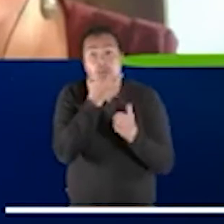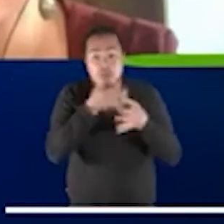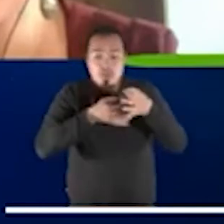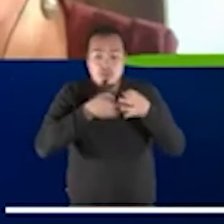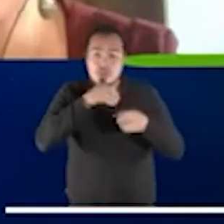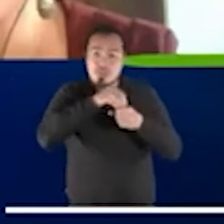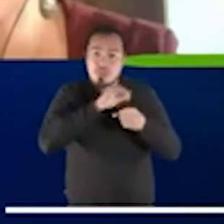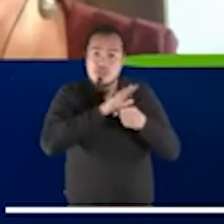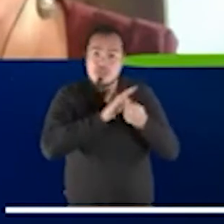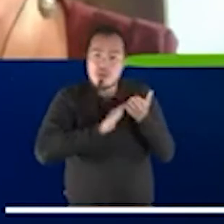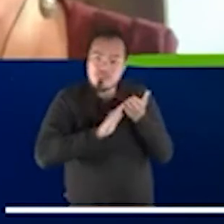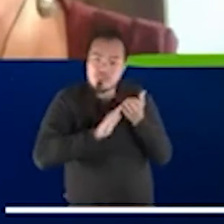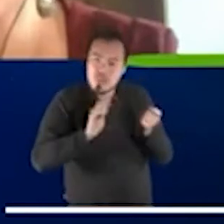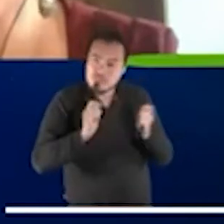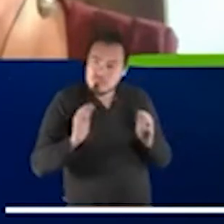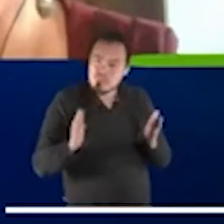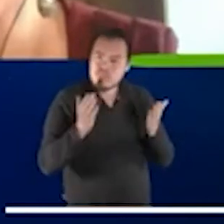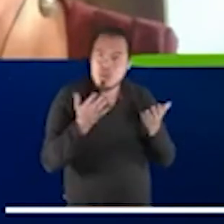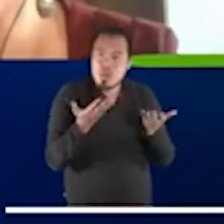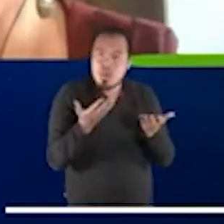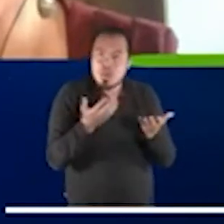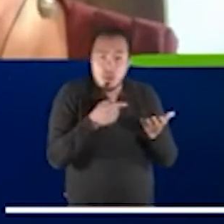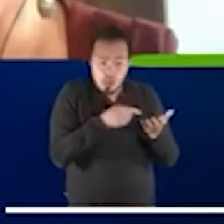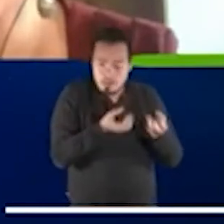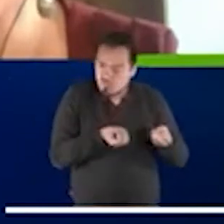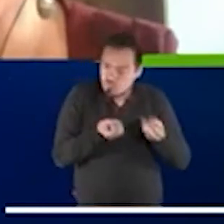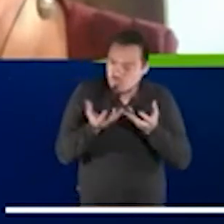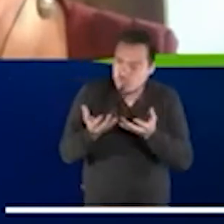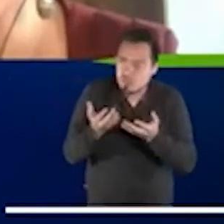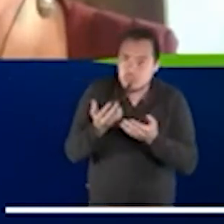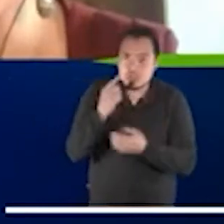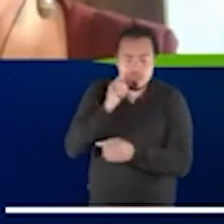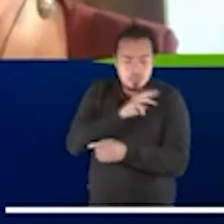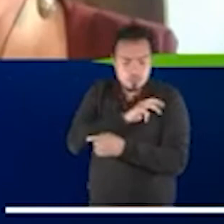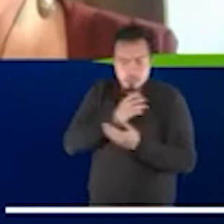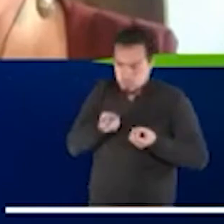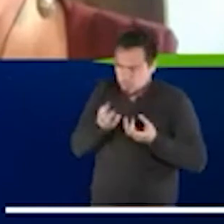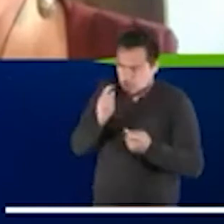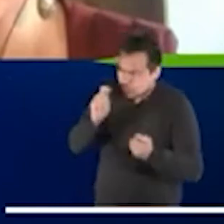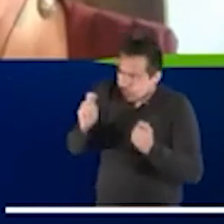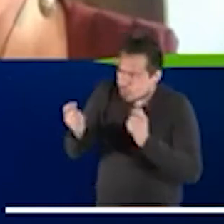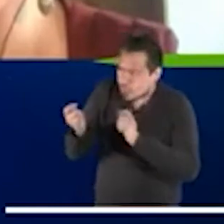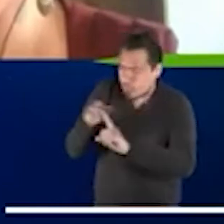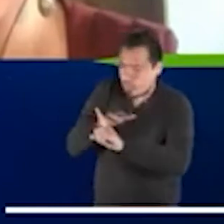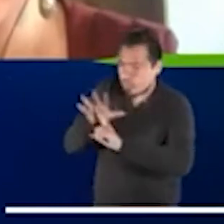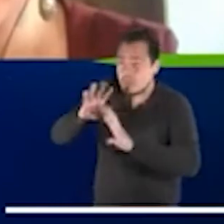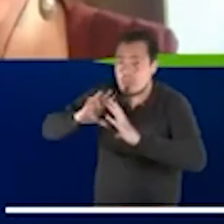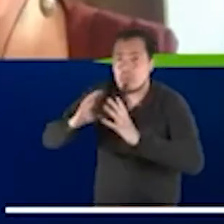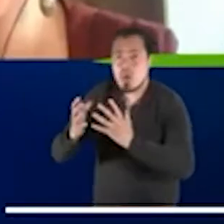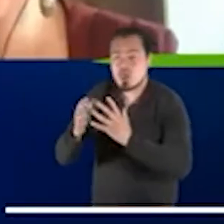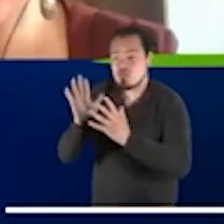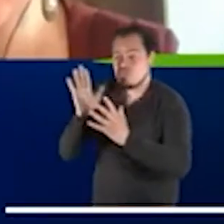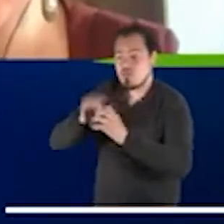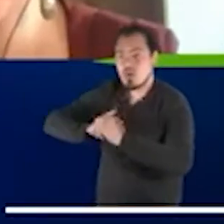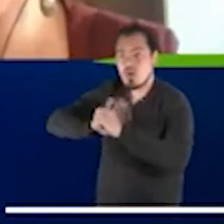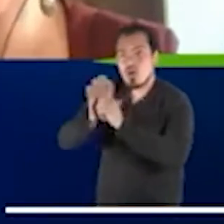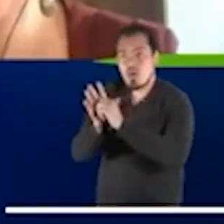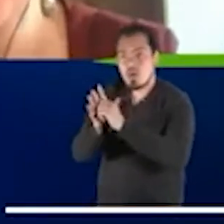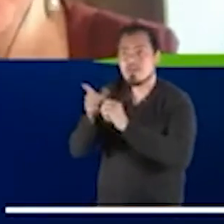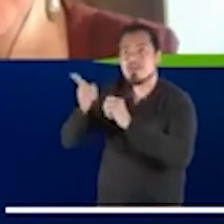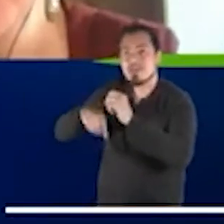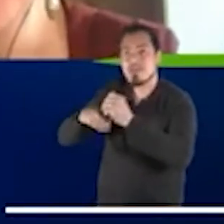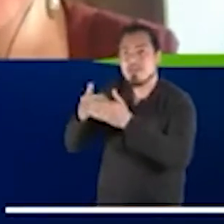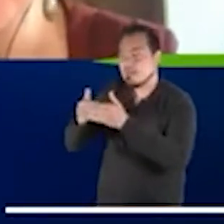restaurativa puede aportar soluciones en un mundo después del COVID en un mundo post-COVID si